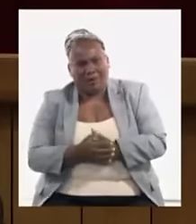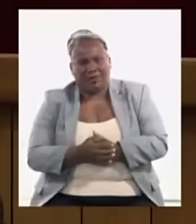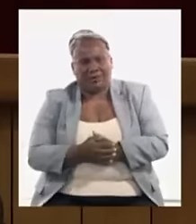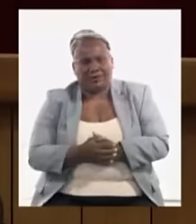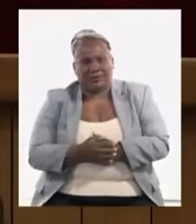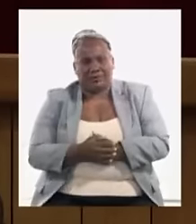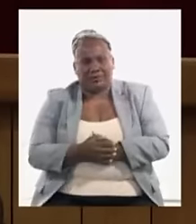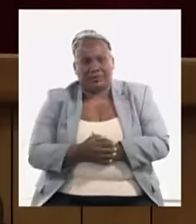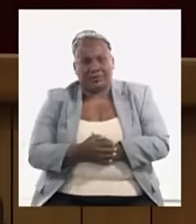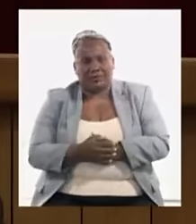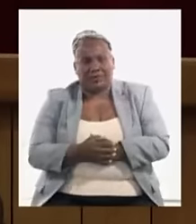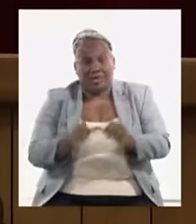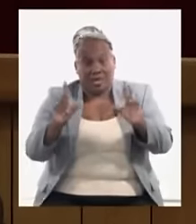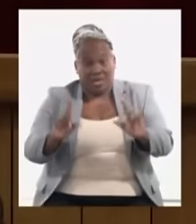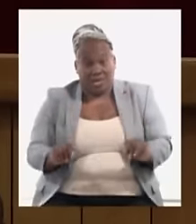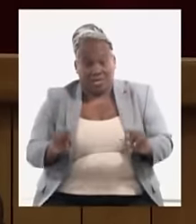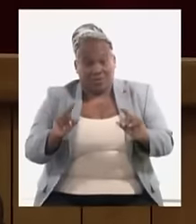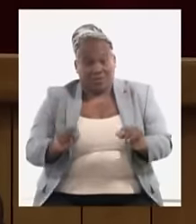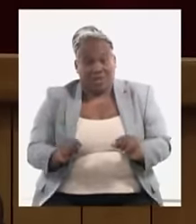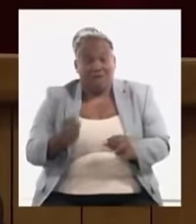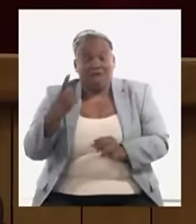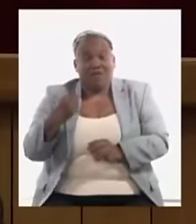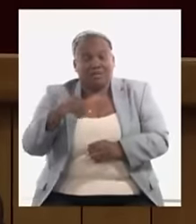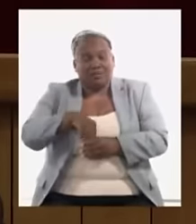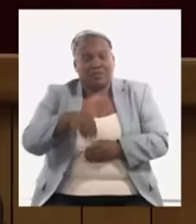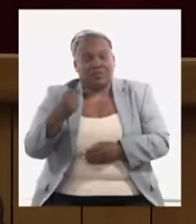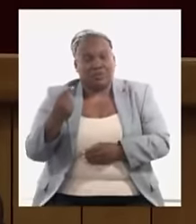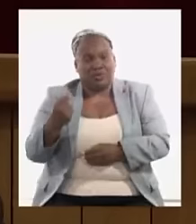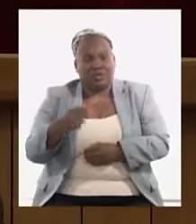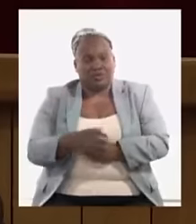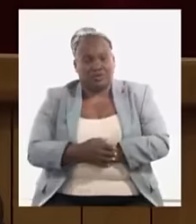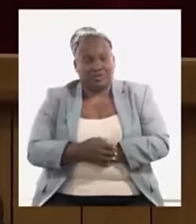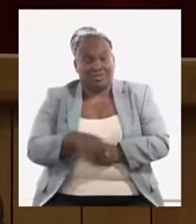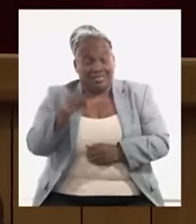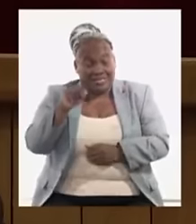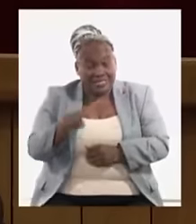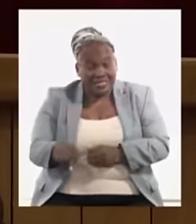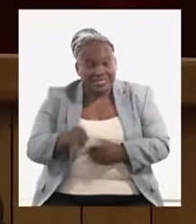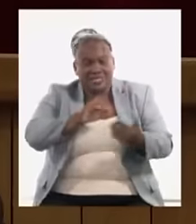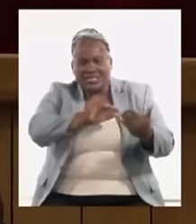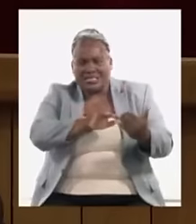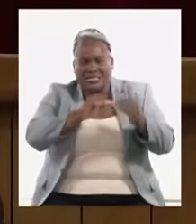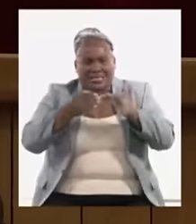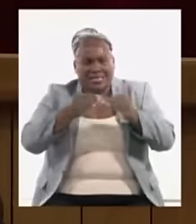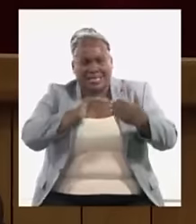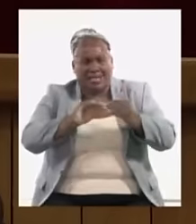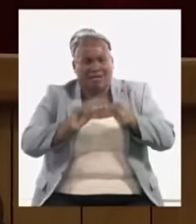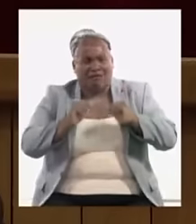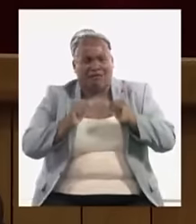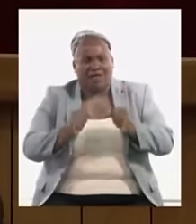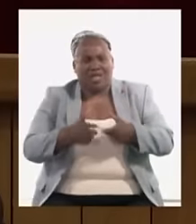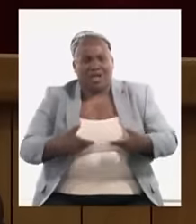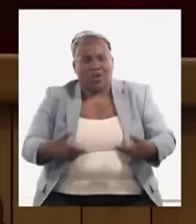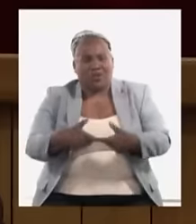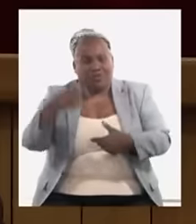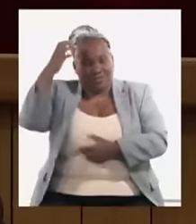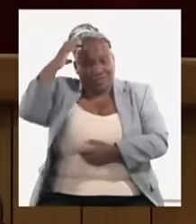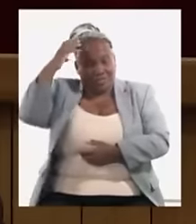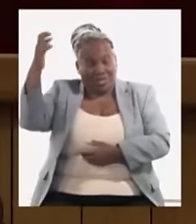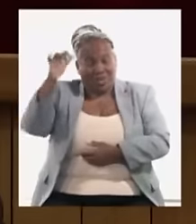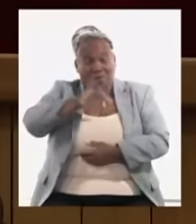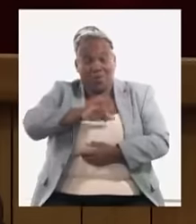reducir el déficit presupuestario un asunto muy debatido en el consejo de estado y también en las